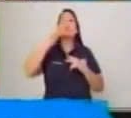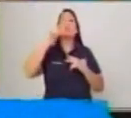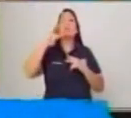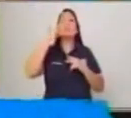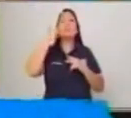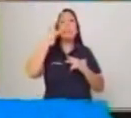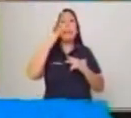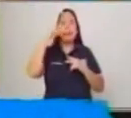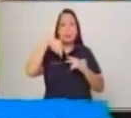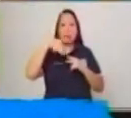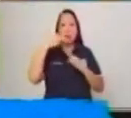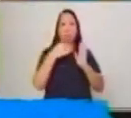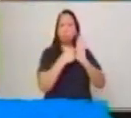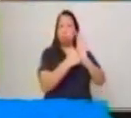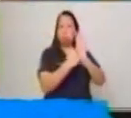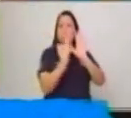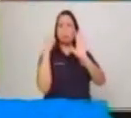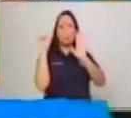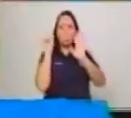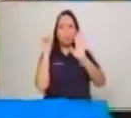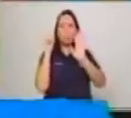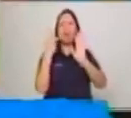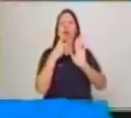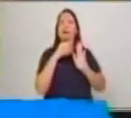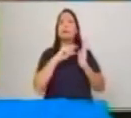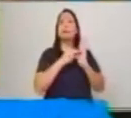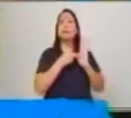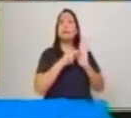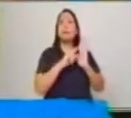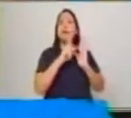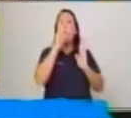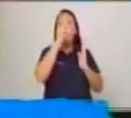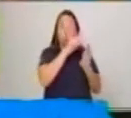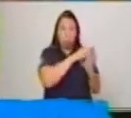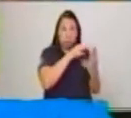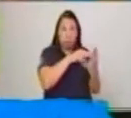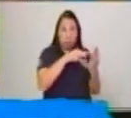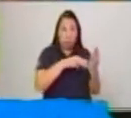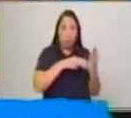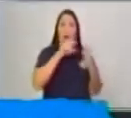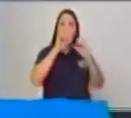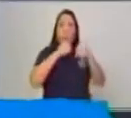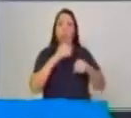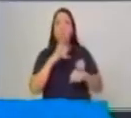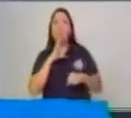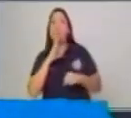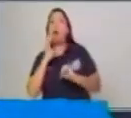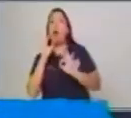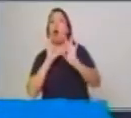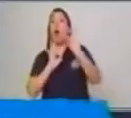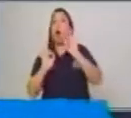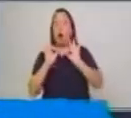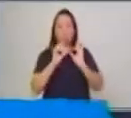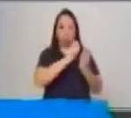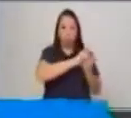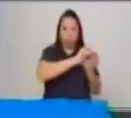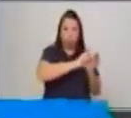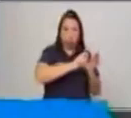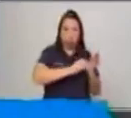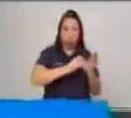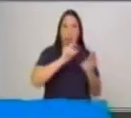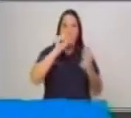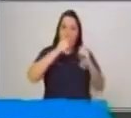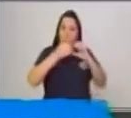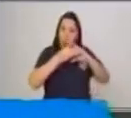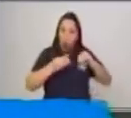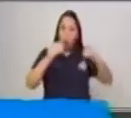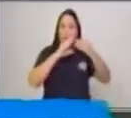Pues una narración es un relato oral o escrito en el que hay personajes y nos pueden contar acerca de